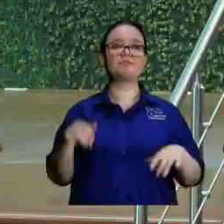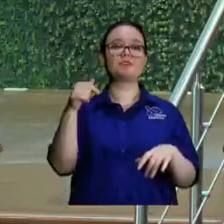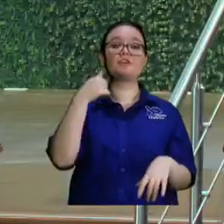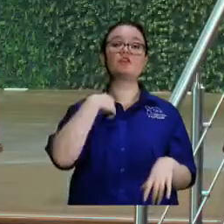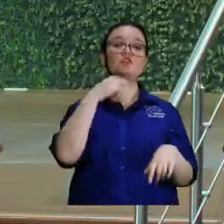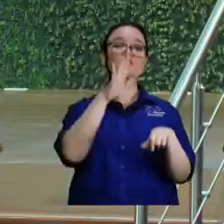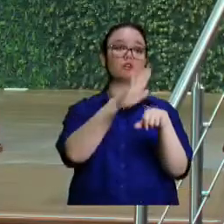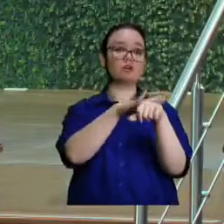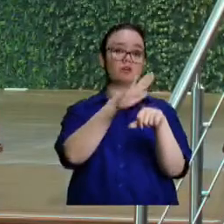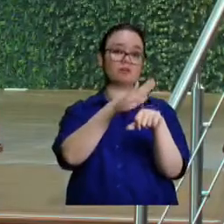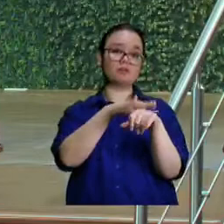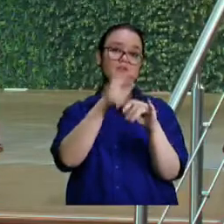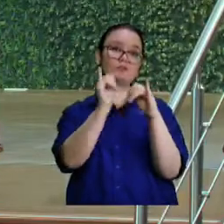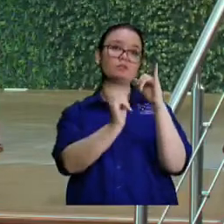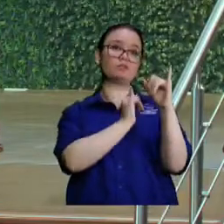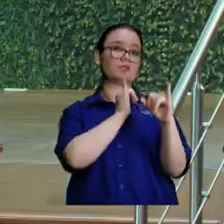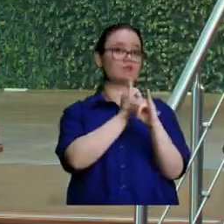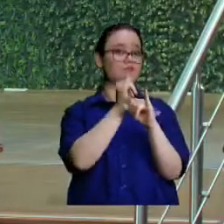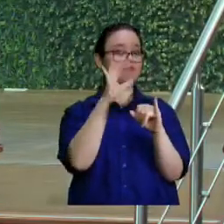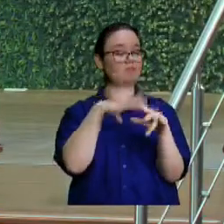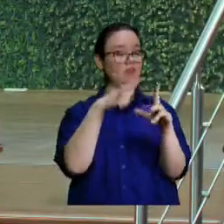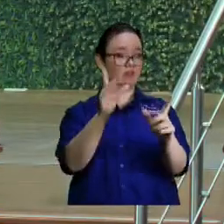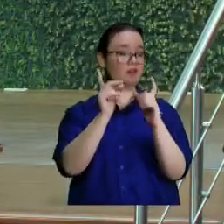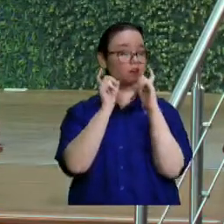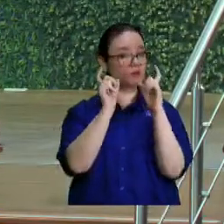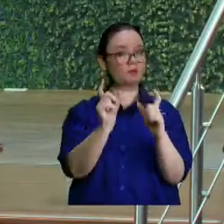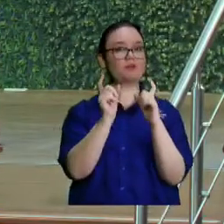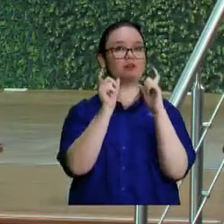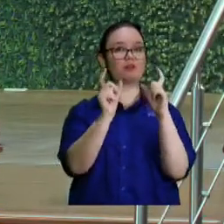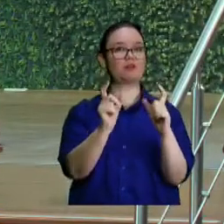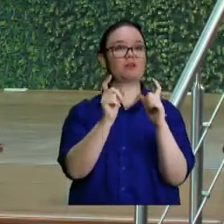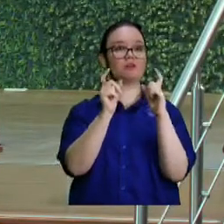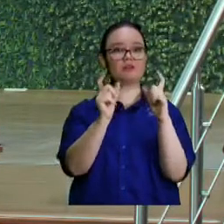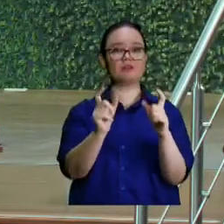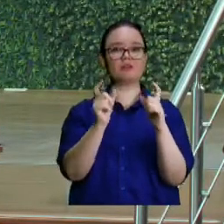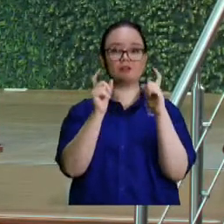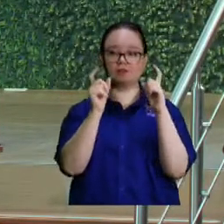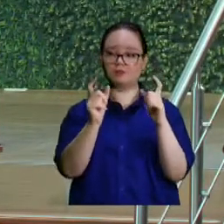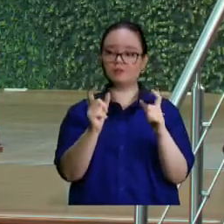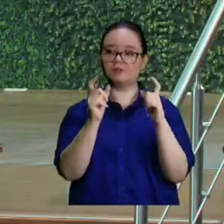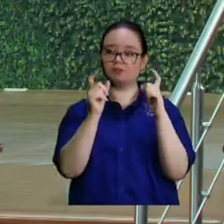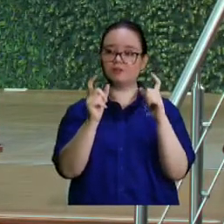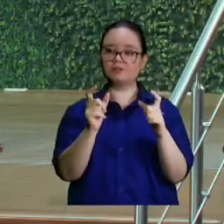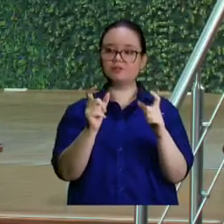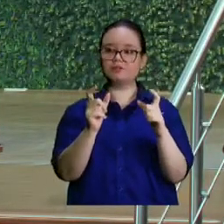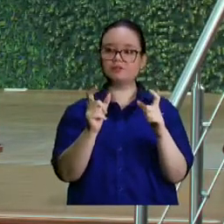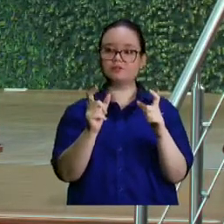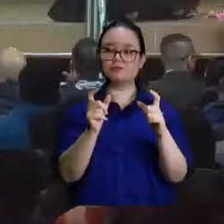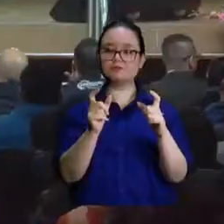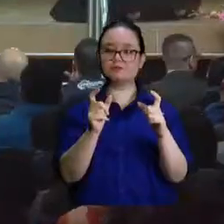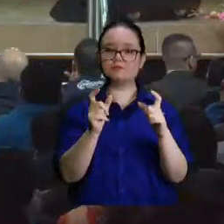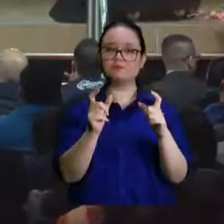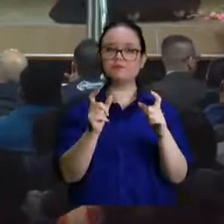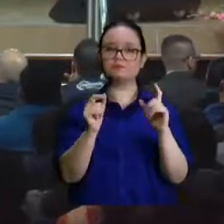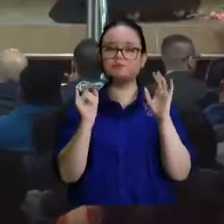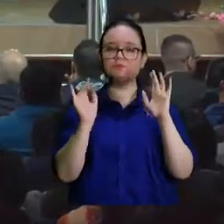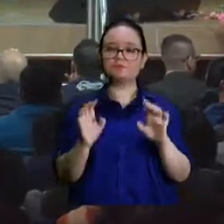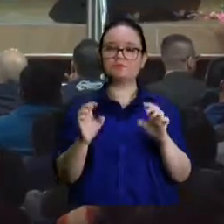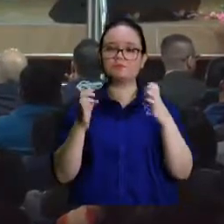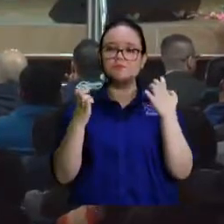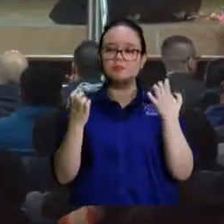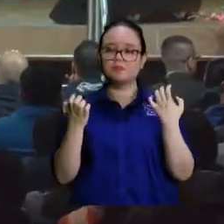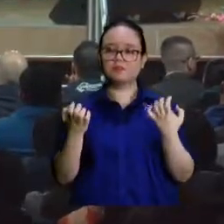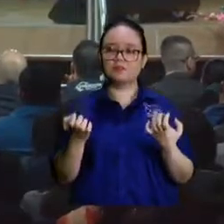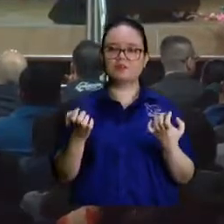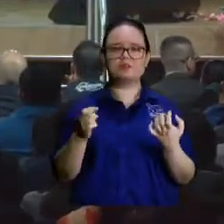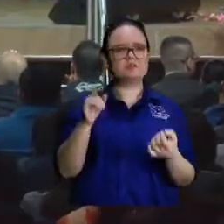redes sociales no lo hagan no lo hagan ¿sabe por qué? porque por mucho tiempo mucha gente se ha